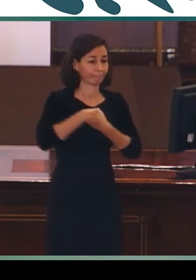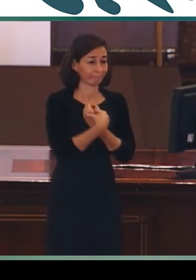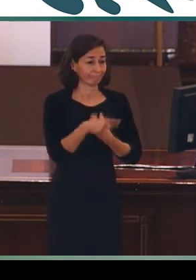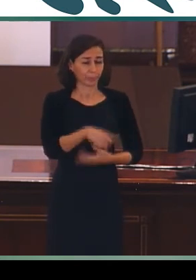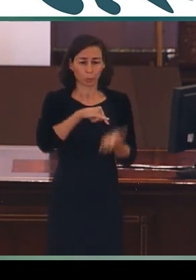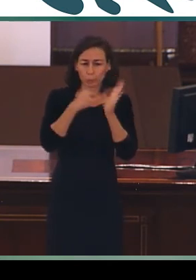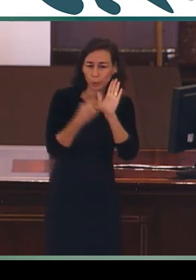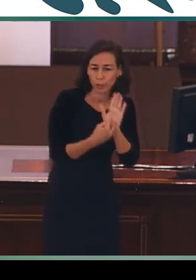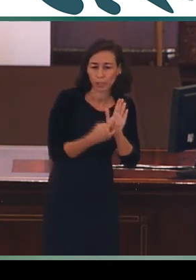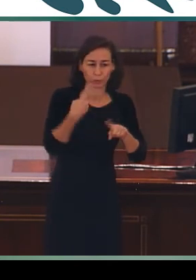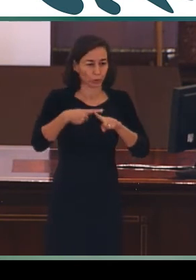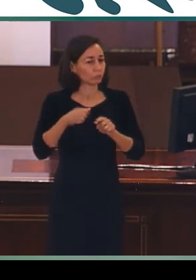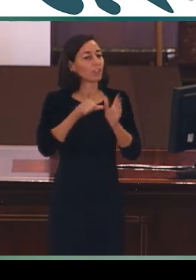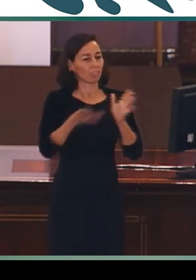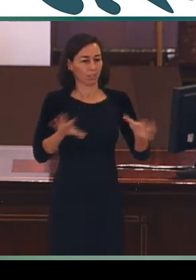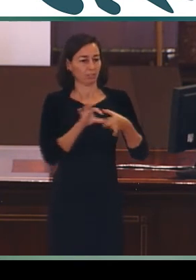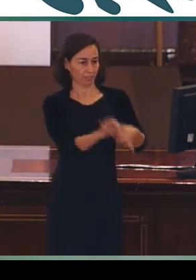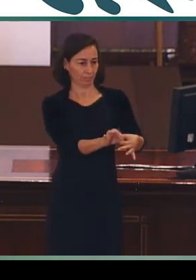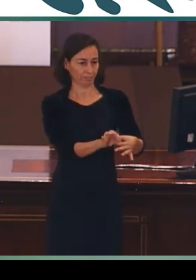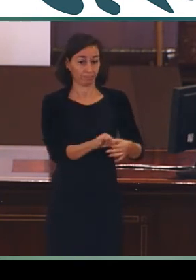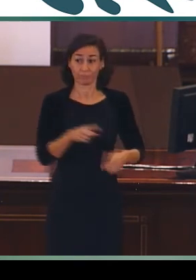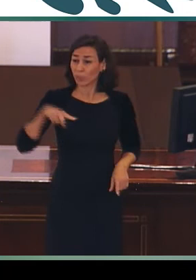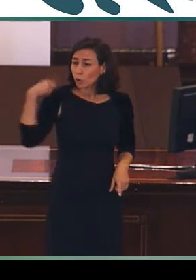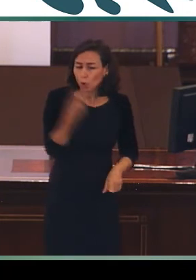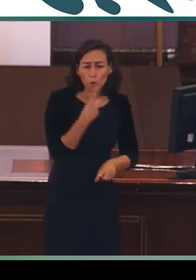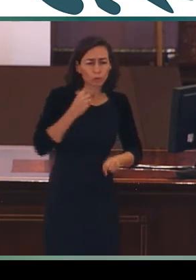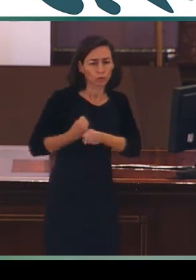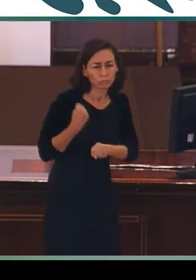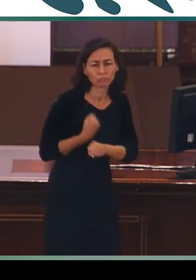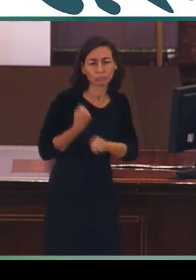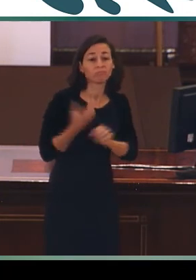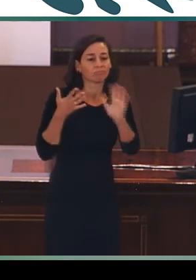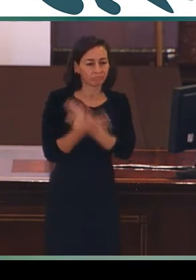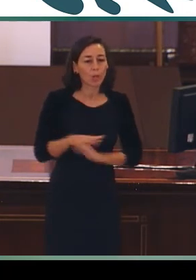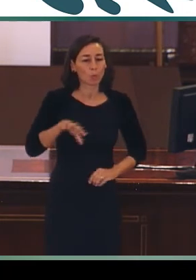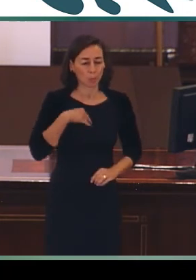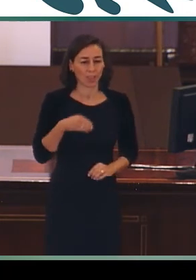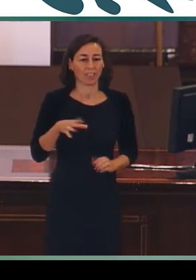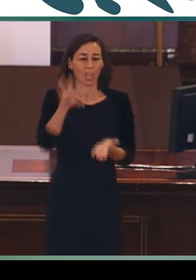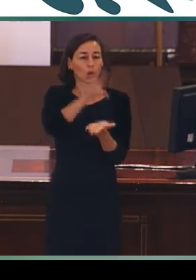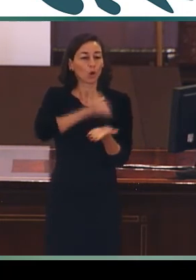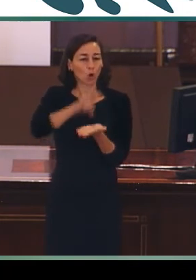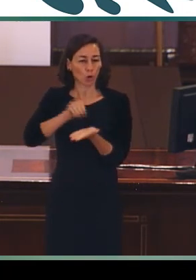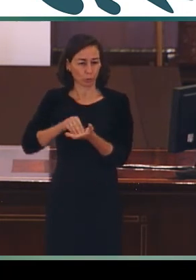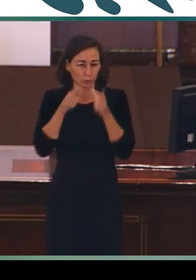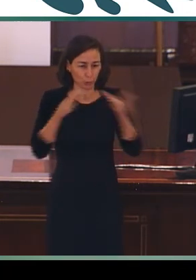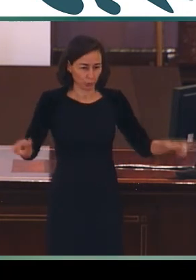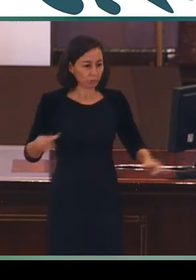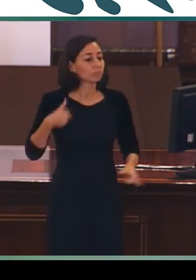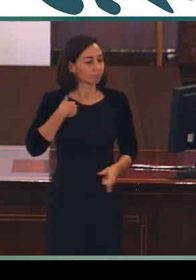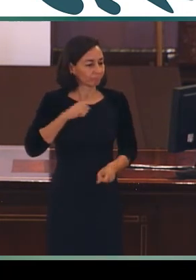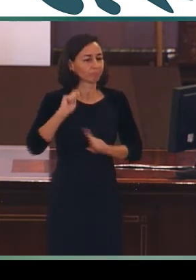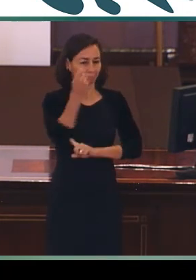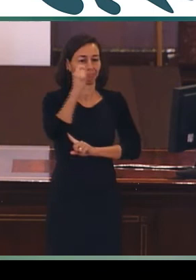proyectos del centro. Entre todos conseguiremos ese corpus lingüístico en el que vamos a recoger la realidad lingüística de las